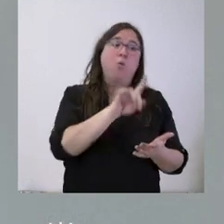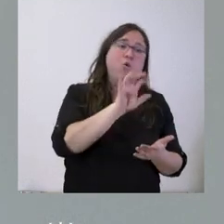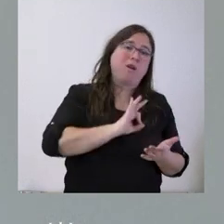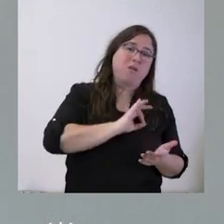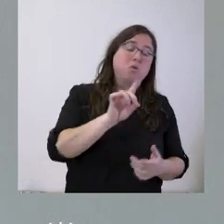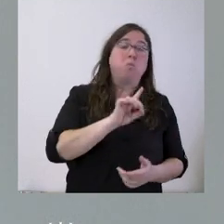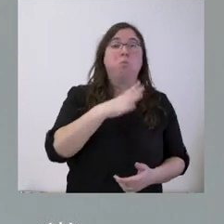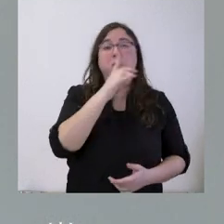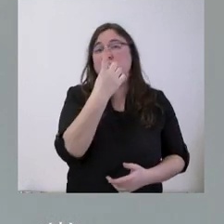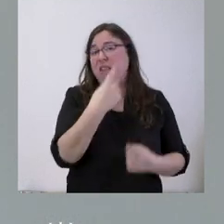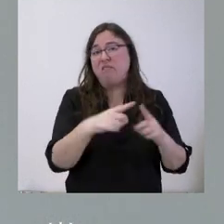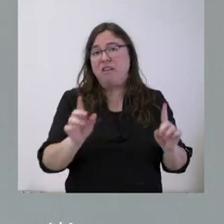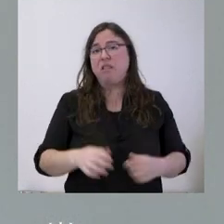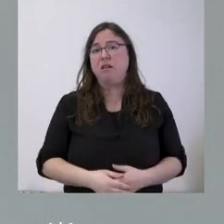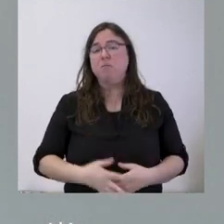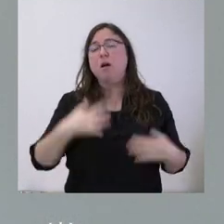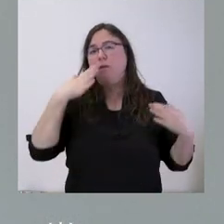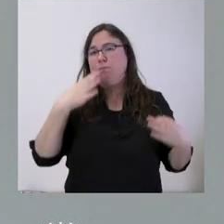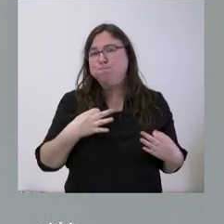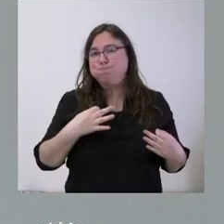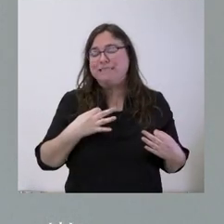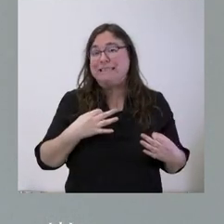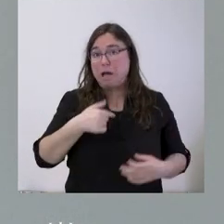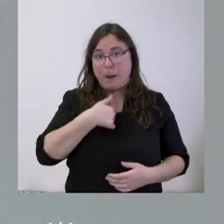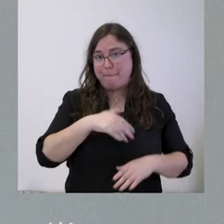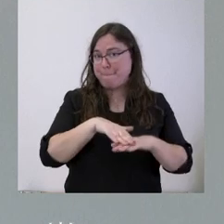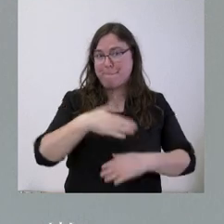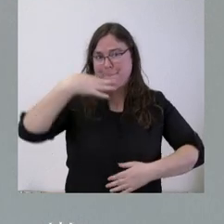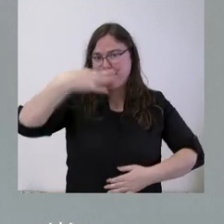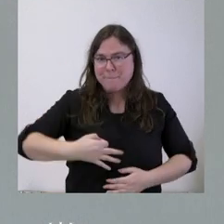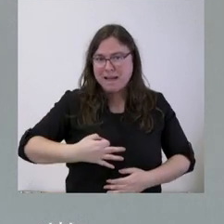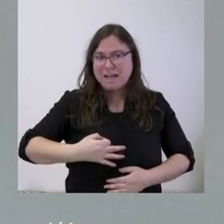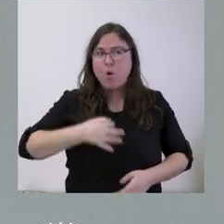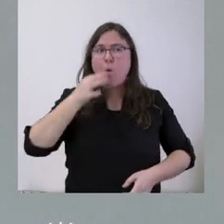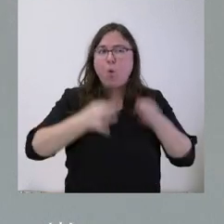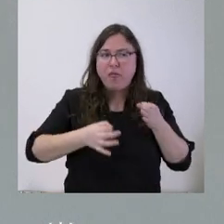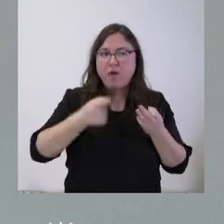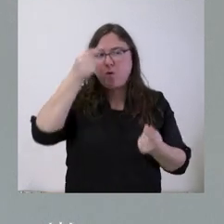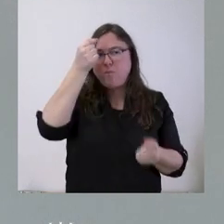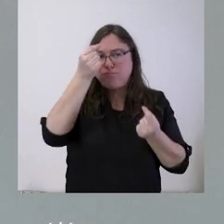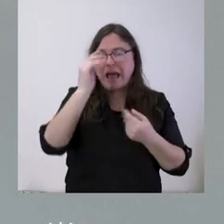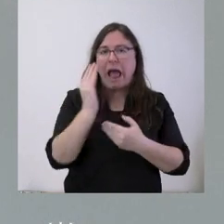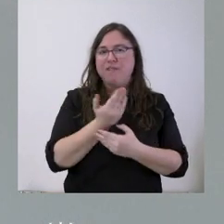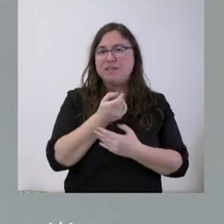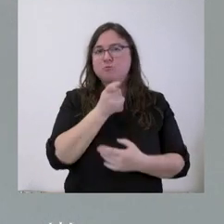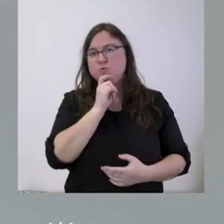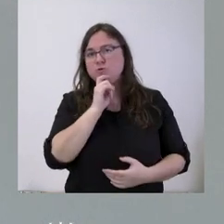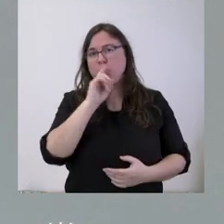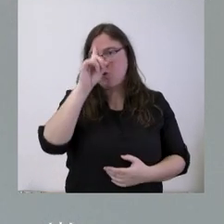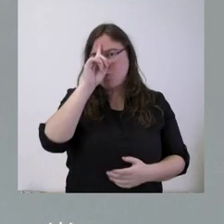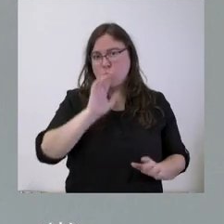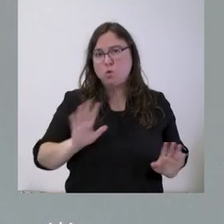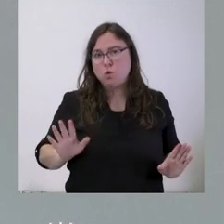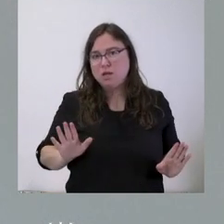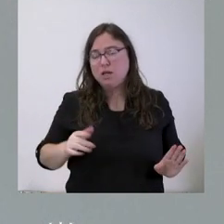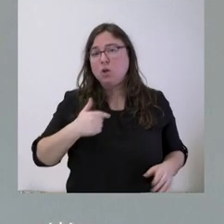Esa puede ser la única diferencia. Pero es verdad que no estoy en condiciones de ver el aspecto jurídico en que nos afecta. Yo